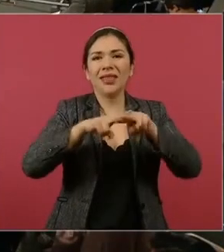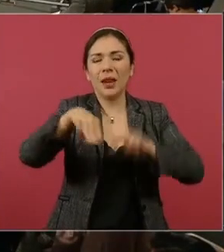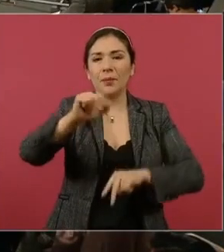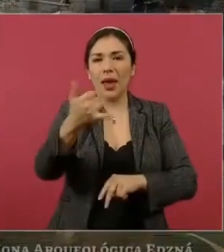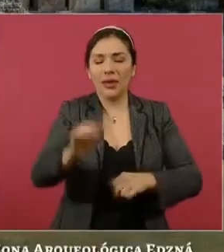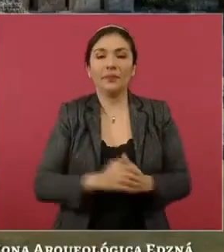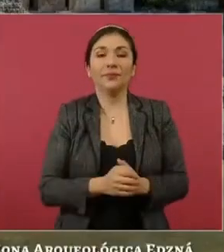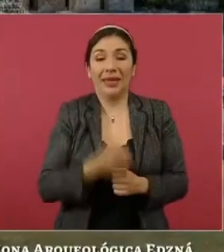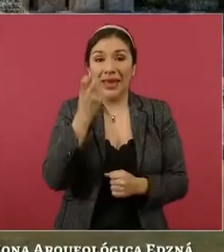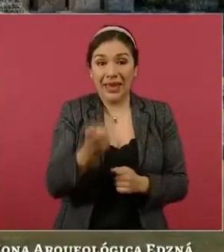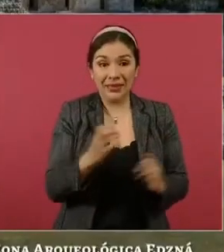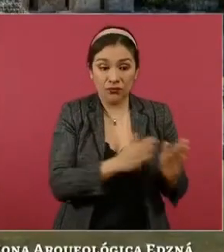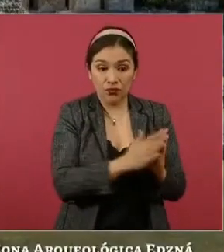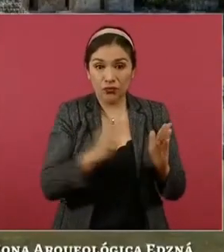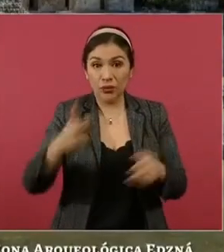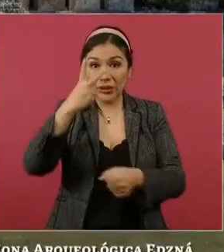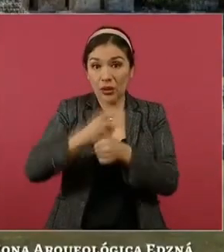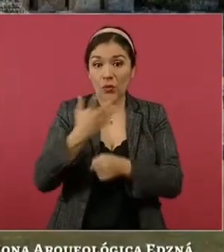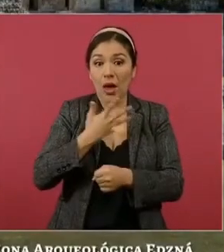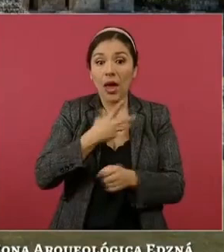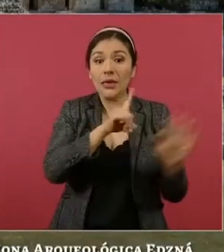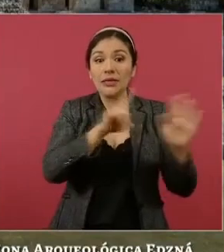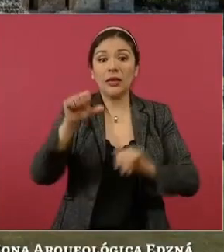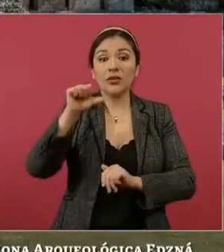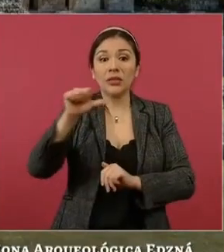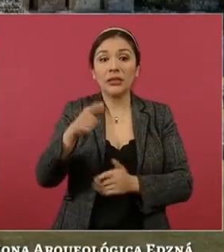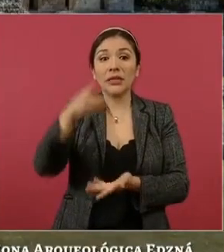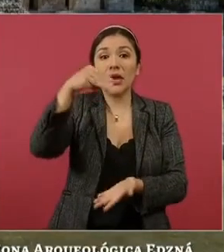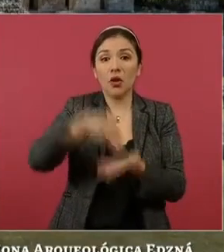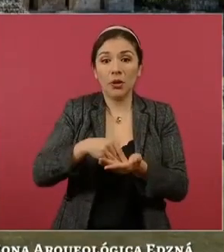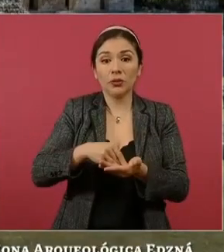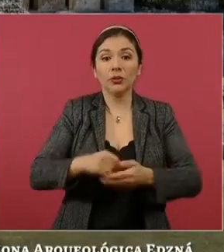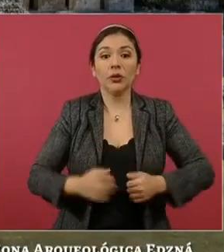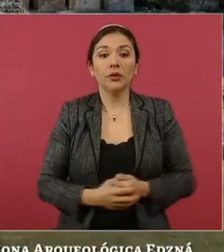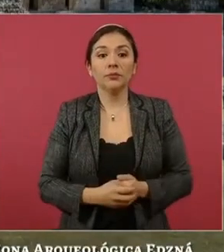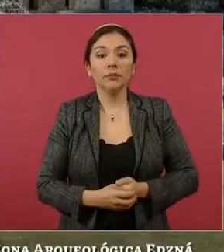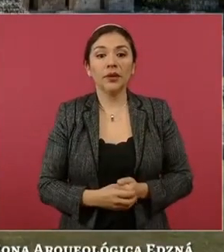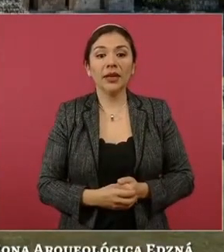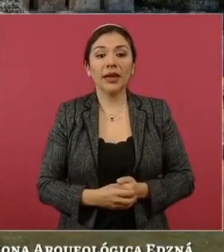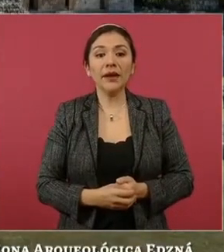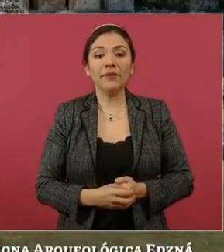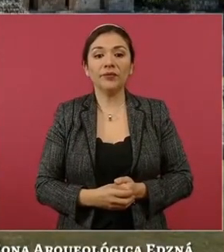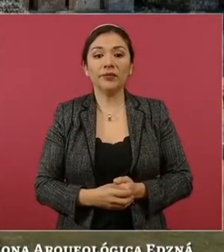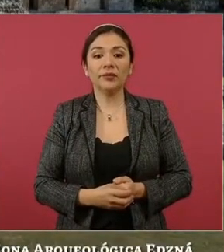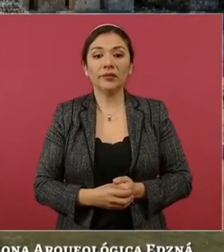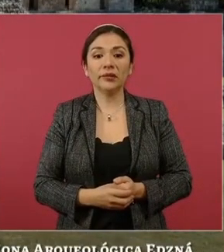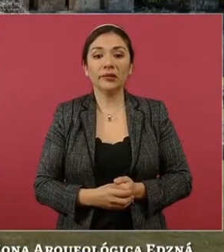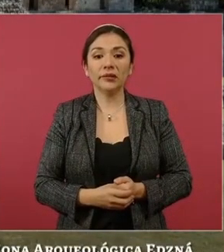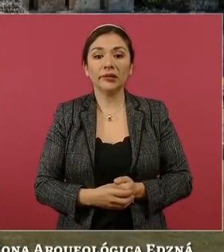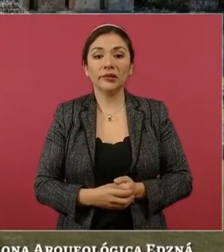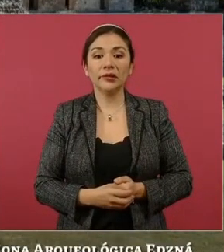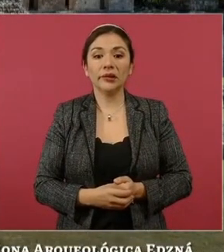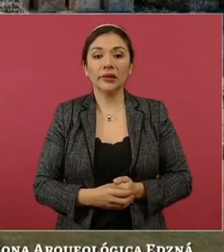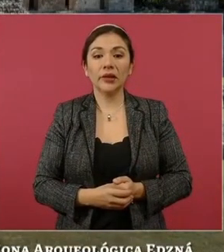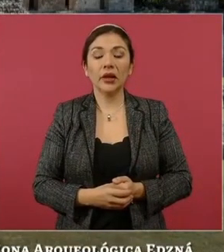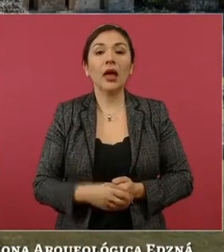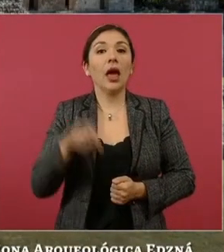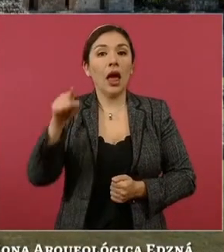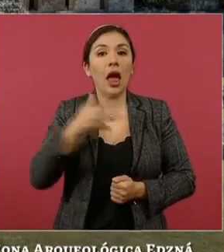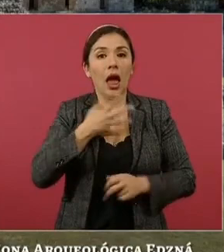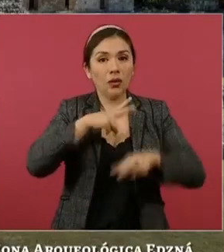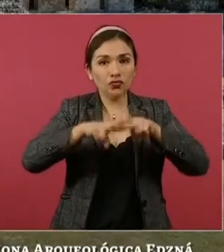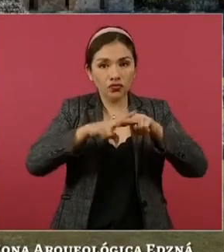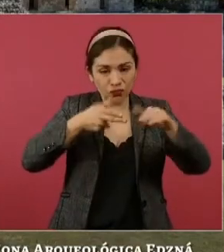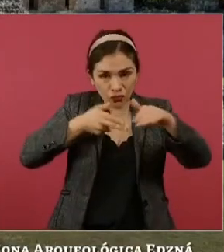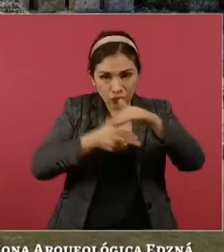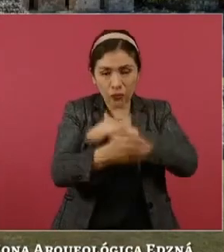Hasta ahora el tramo 2 registra 116 kilómetros de vía terminada. Las obras de drenaje transversal y pasos inferiores